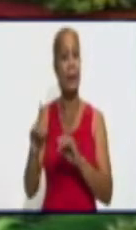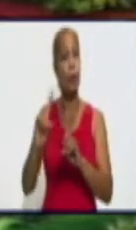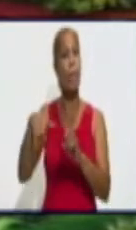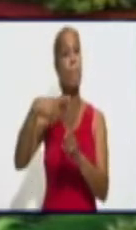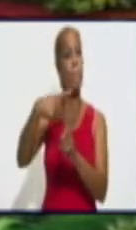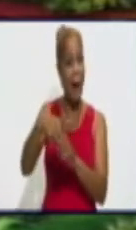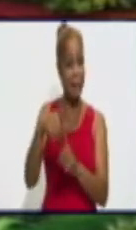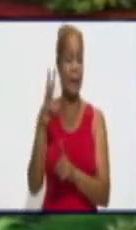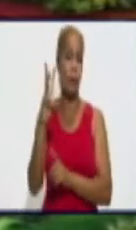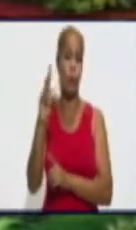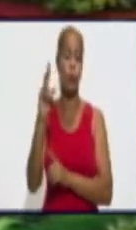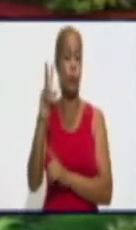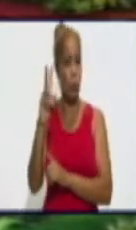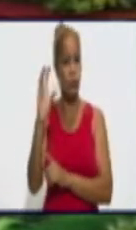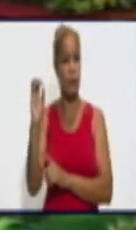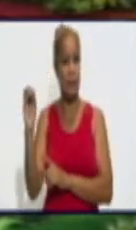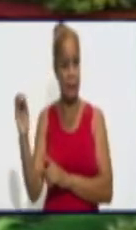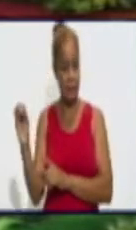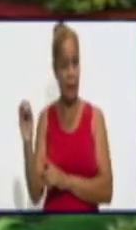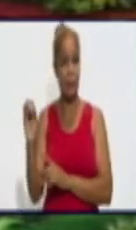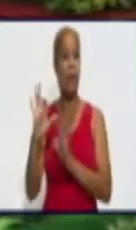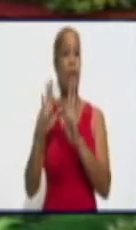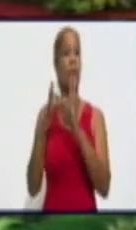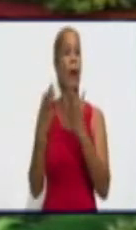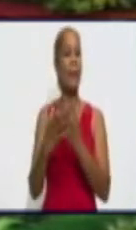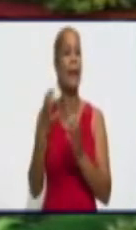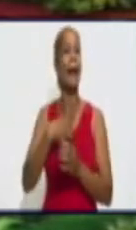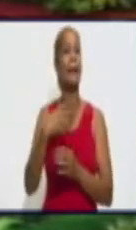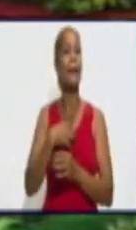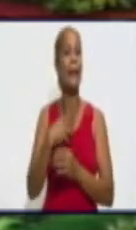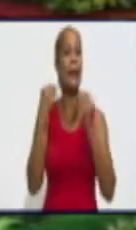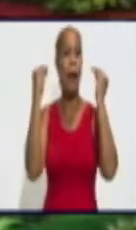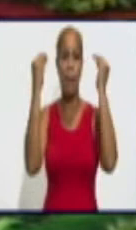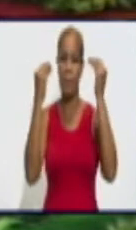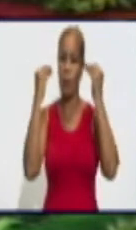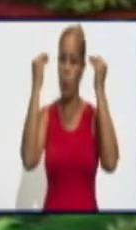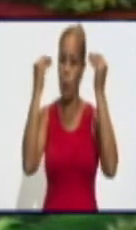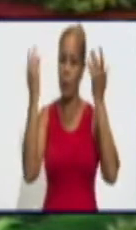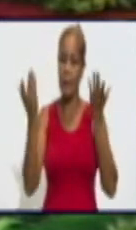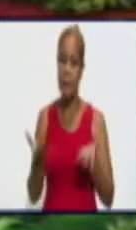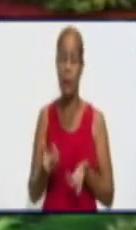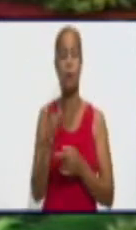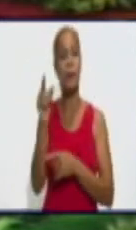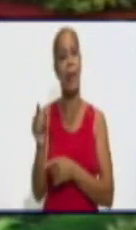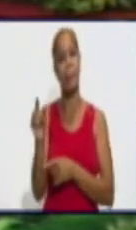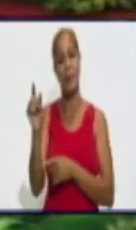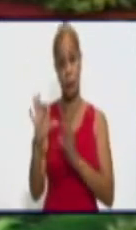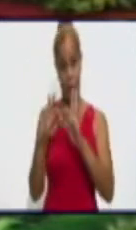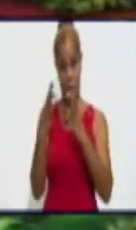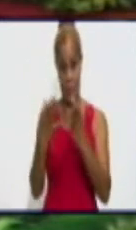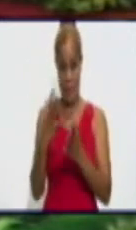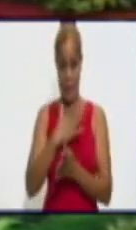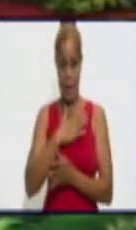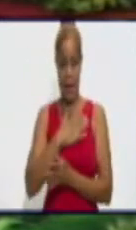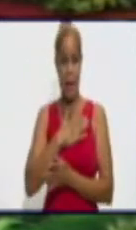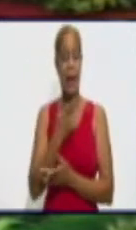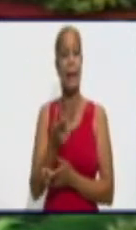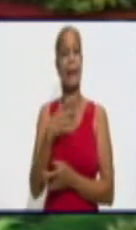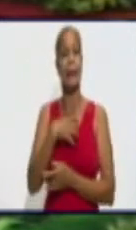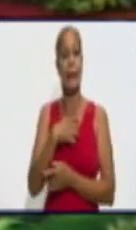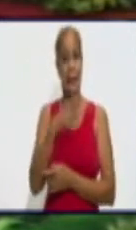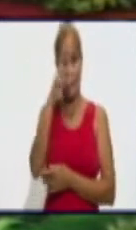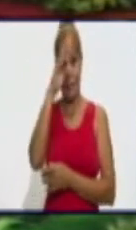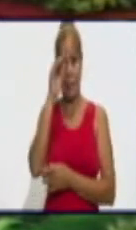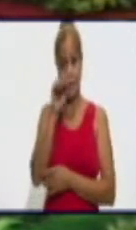familias que tienen la preocupación de un familiar que tiene ingresado con una enfermedad que todos